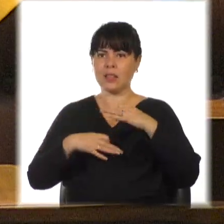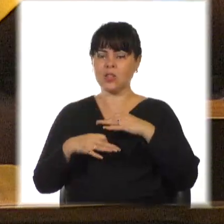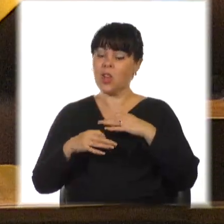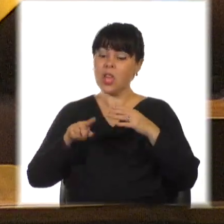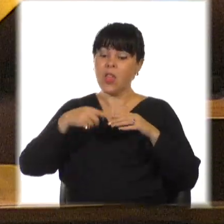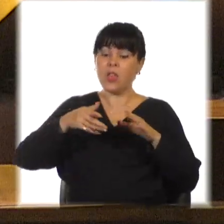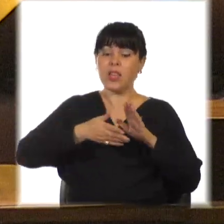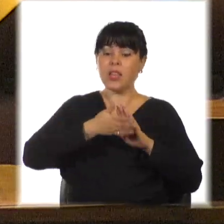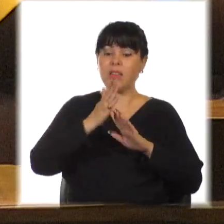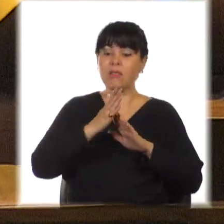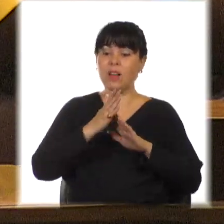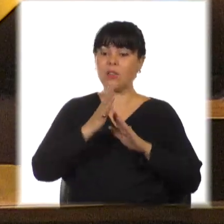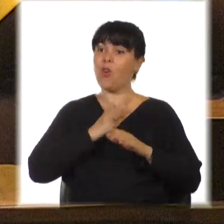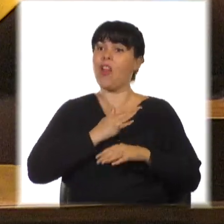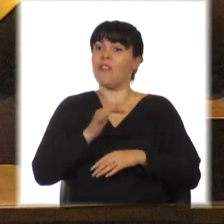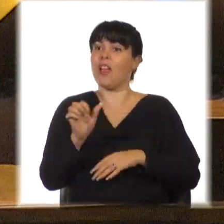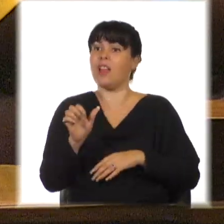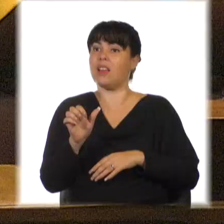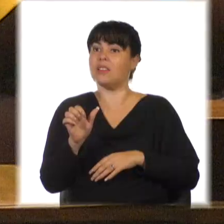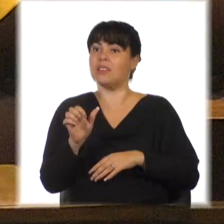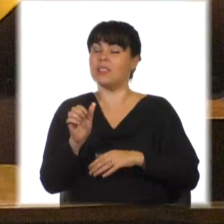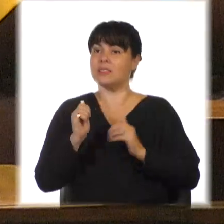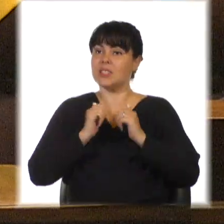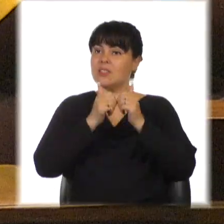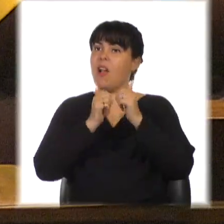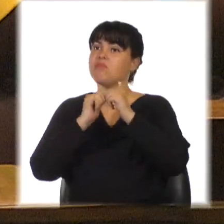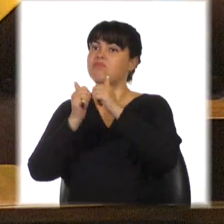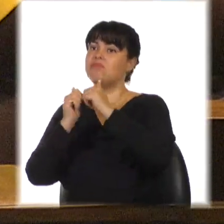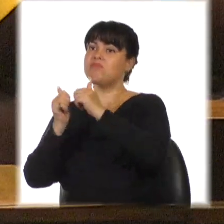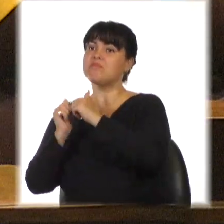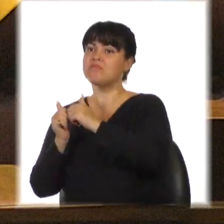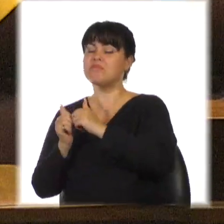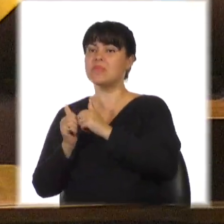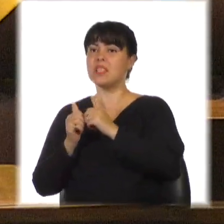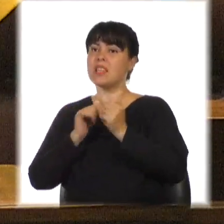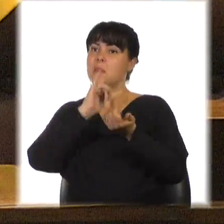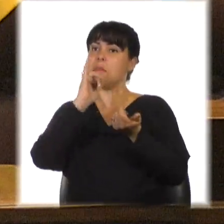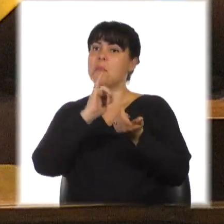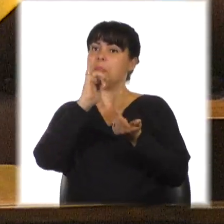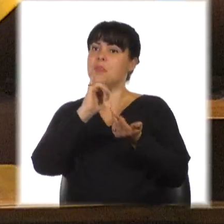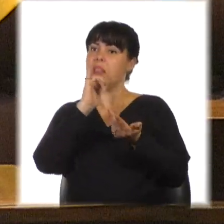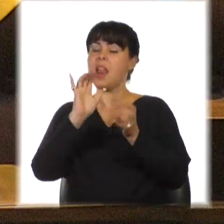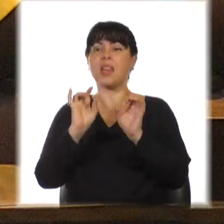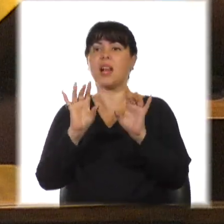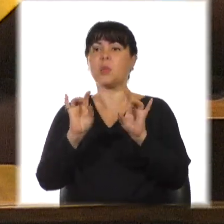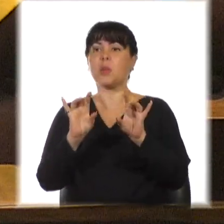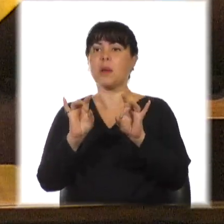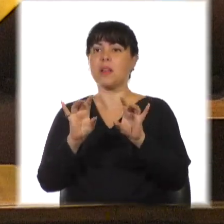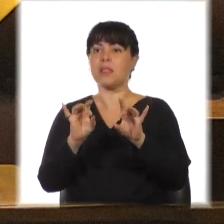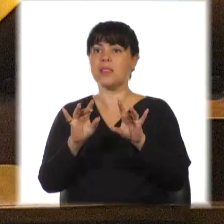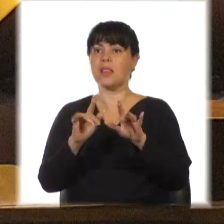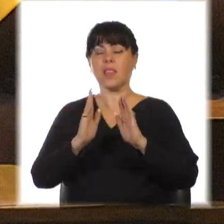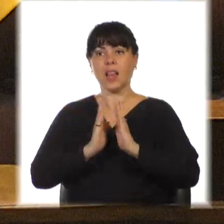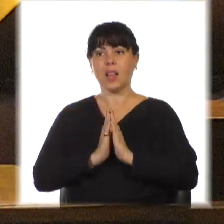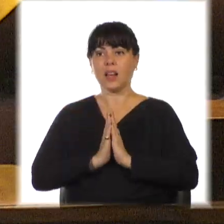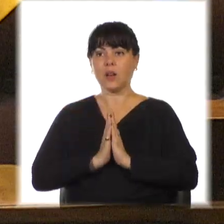iban llevaban consigo su fe. Y así fueron emisarios, embajadores naturales de la religión umbanda y del